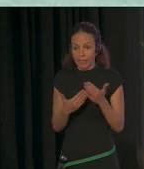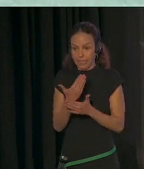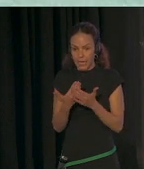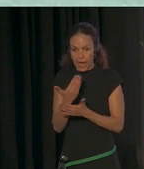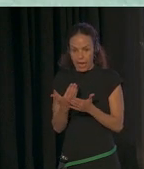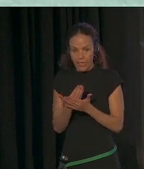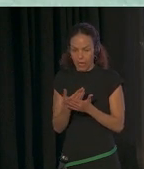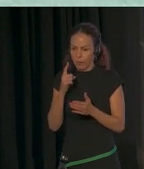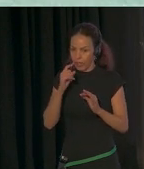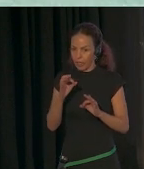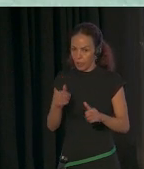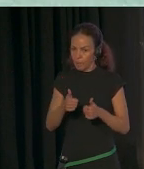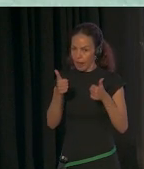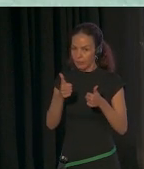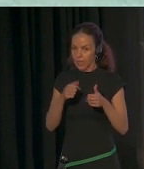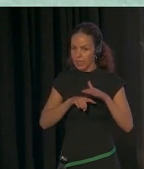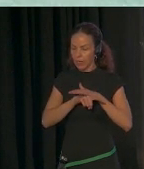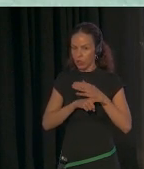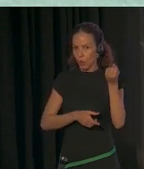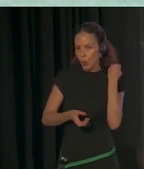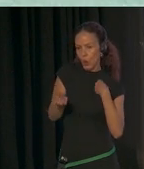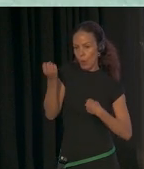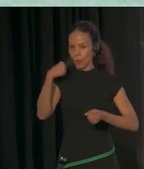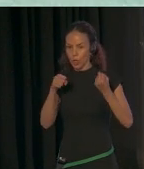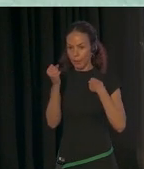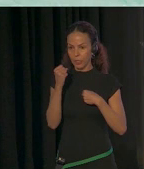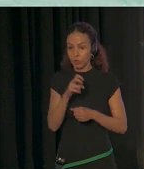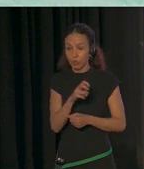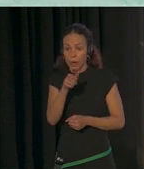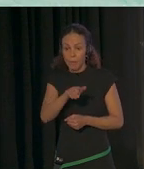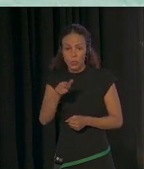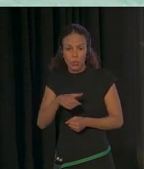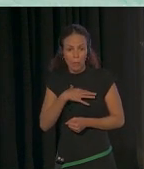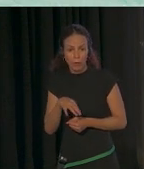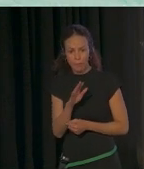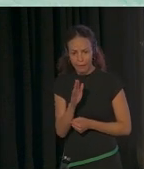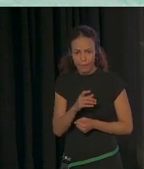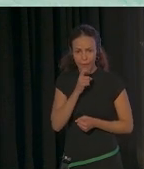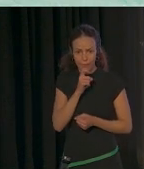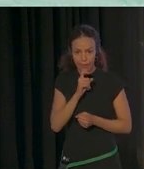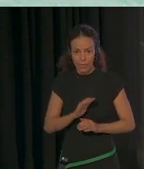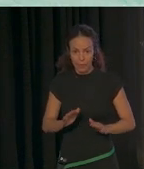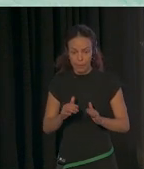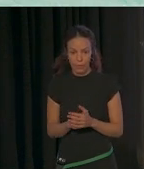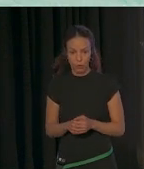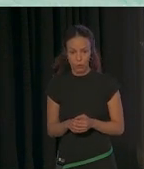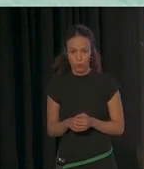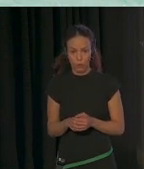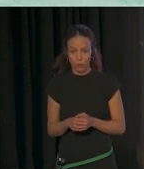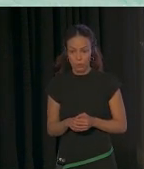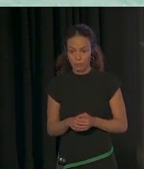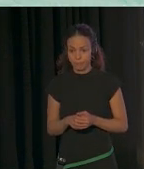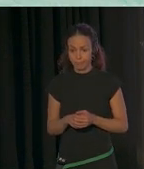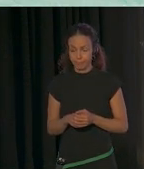también tienen un mayor riesgo de desarrollar comportamientos que a lo mejor a otras personas les pueden parecer complicados. Pero cuando,